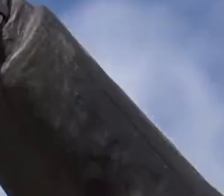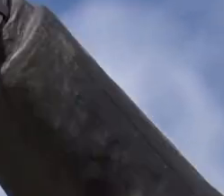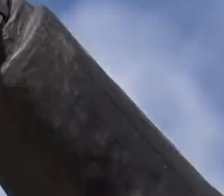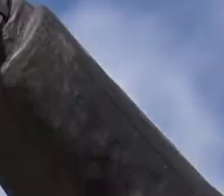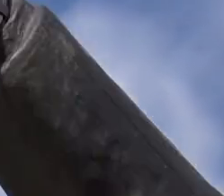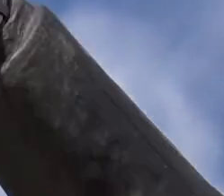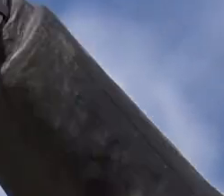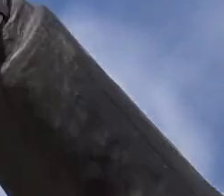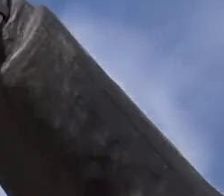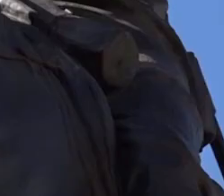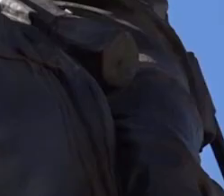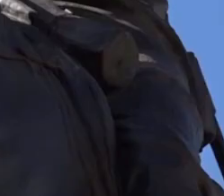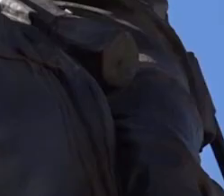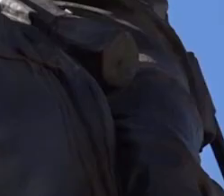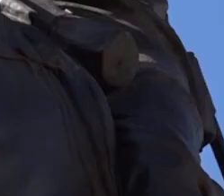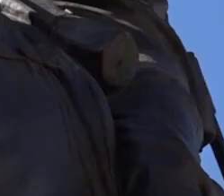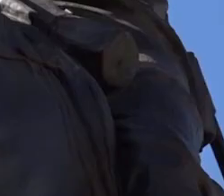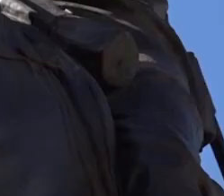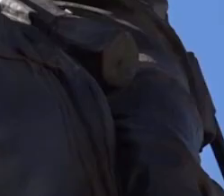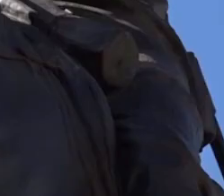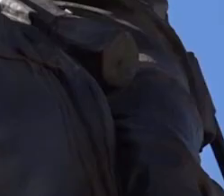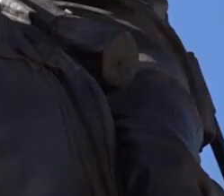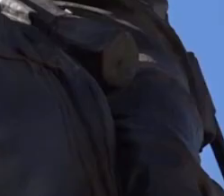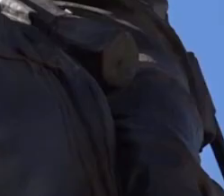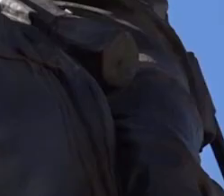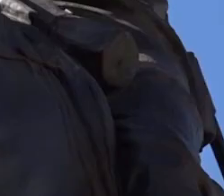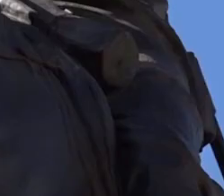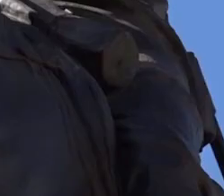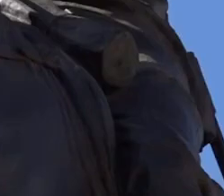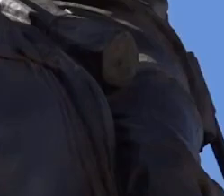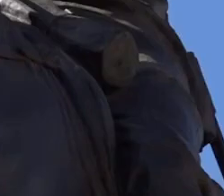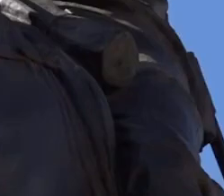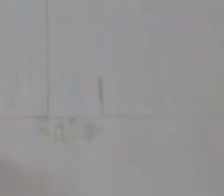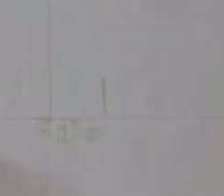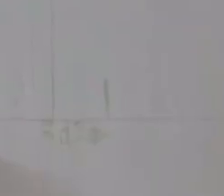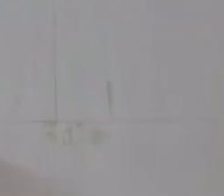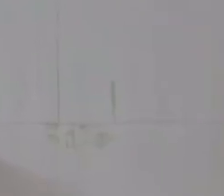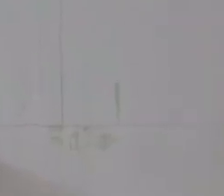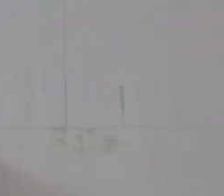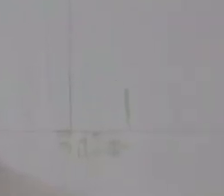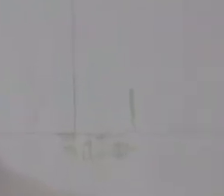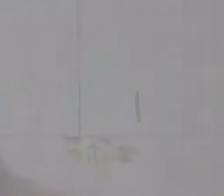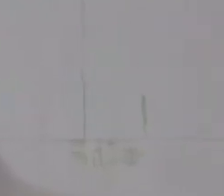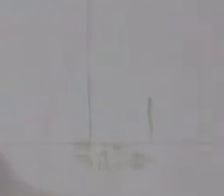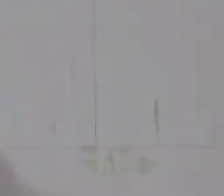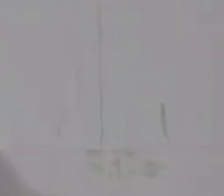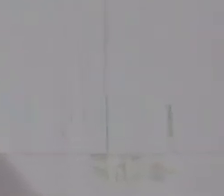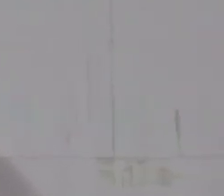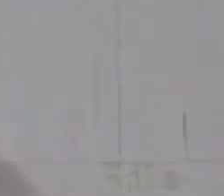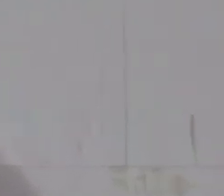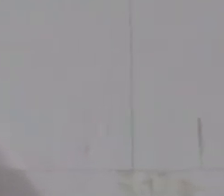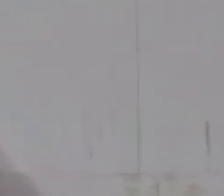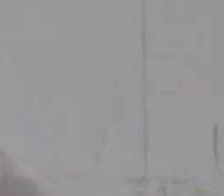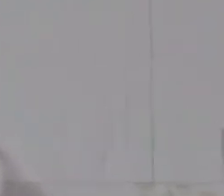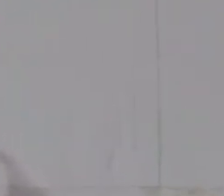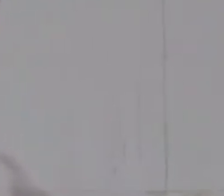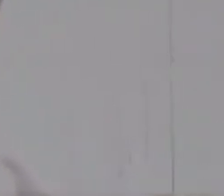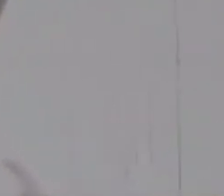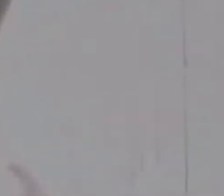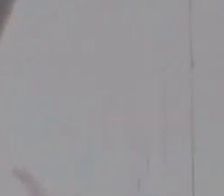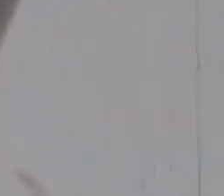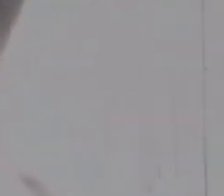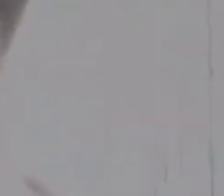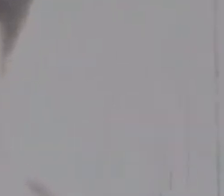herida y mientras más mortal el tajo es más debida